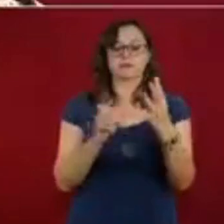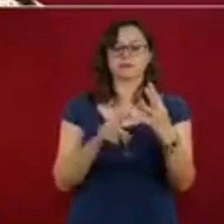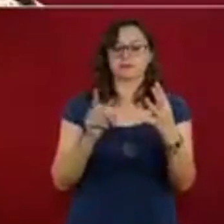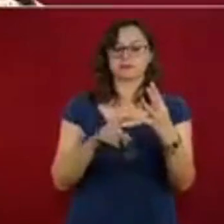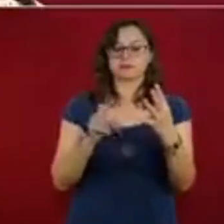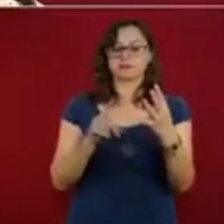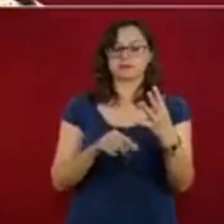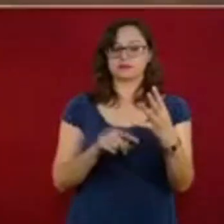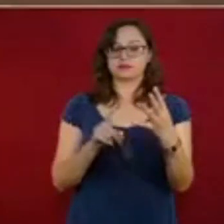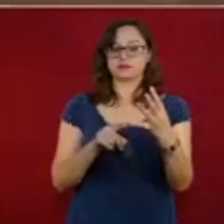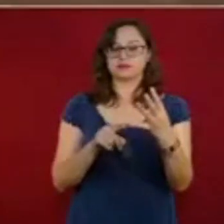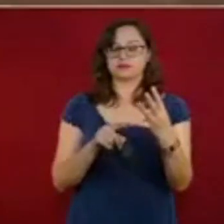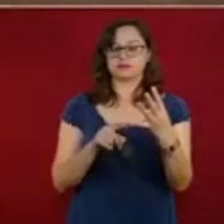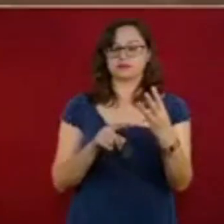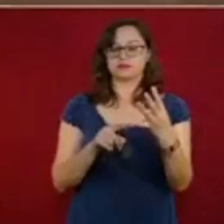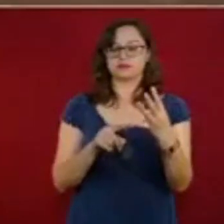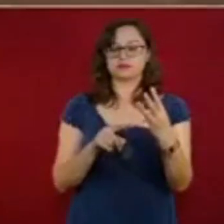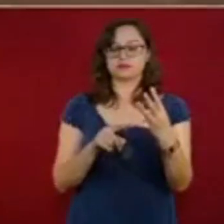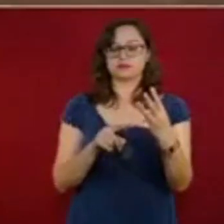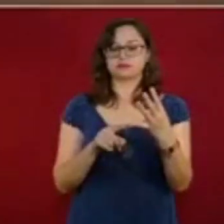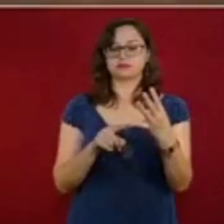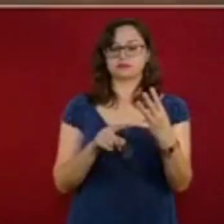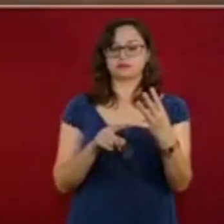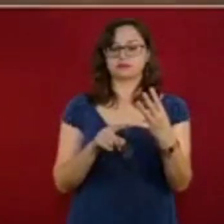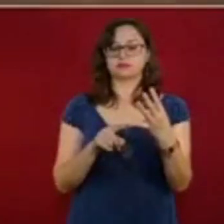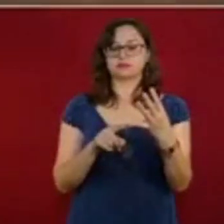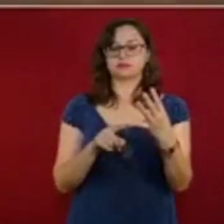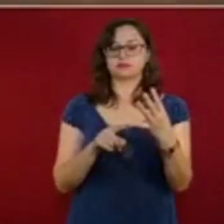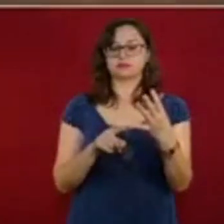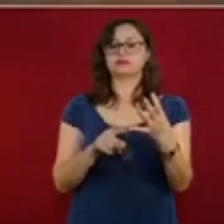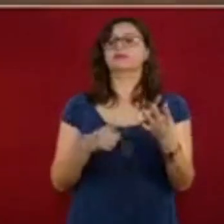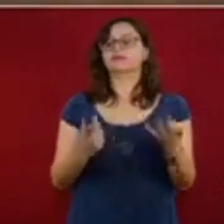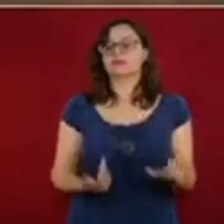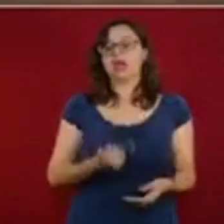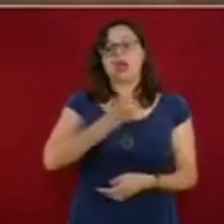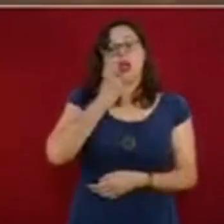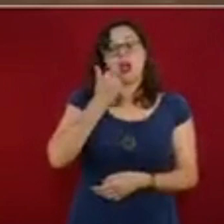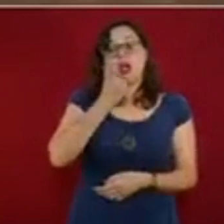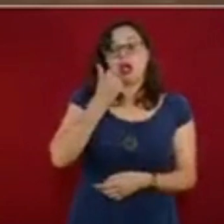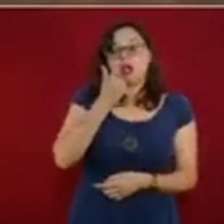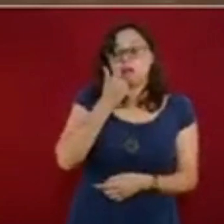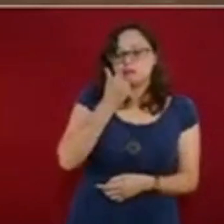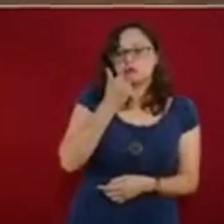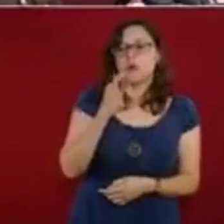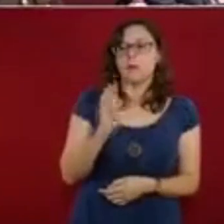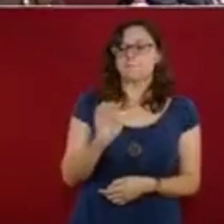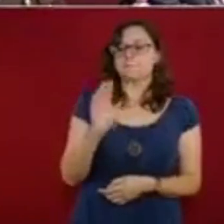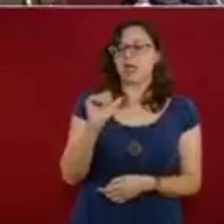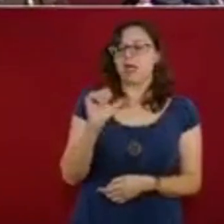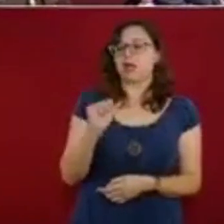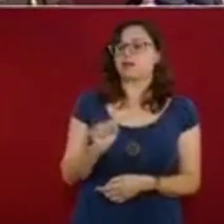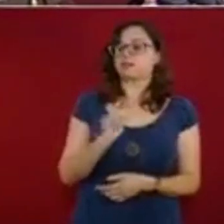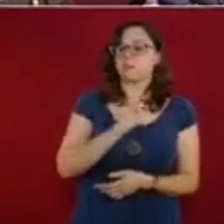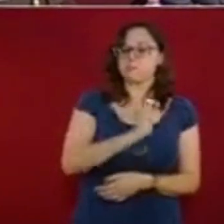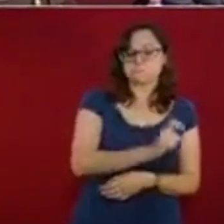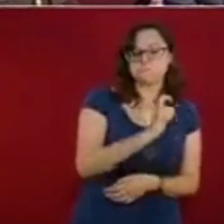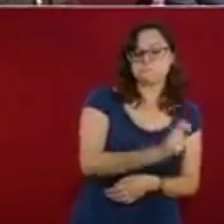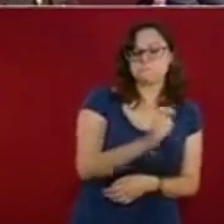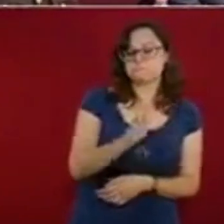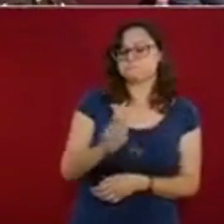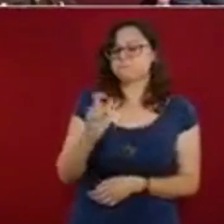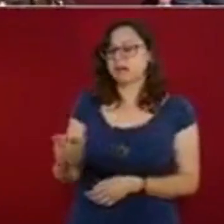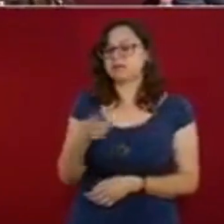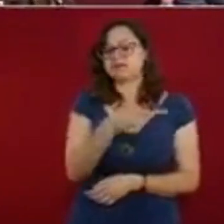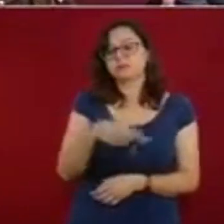Vamos a seguir apoyando con la entrega de becas a estudiantes de